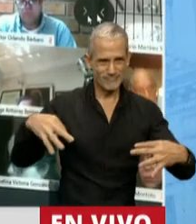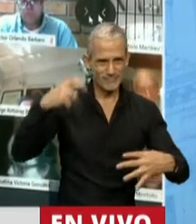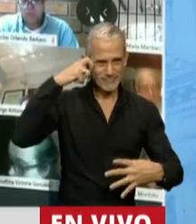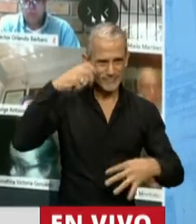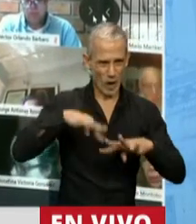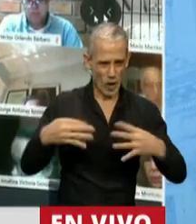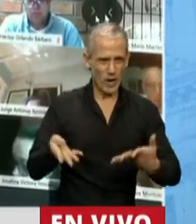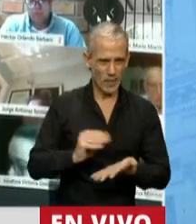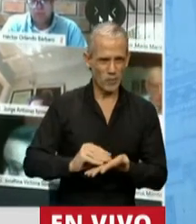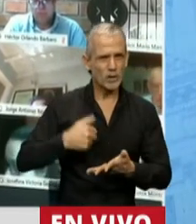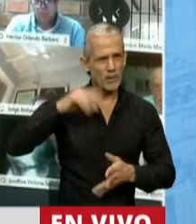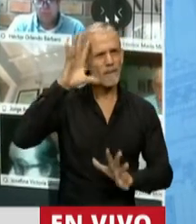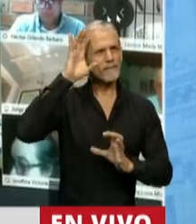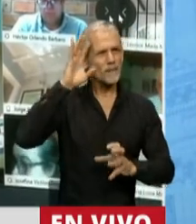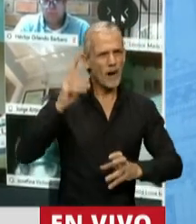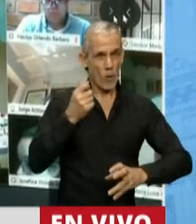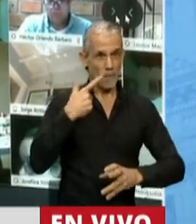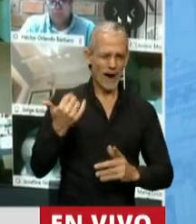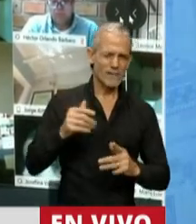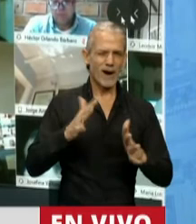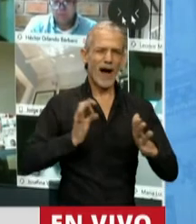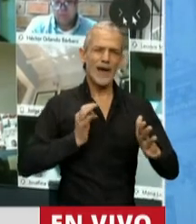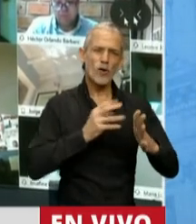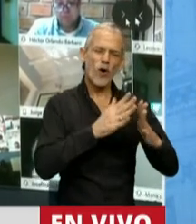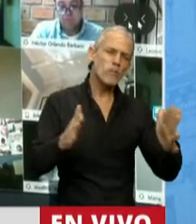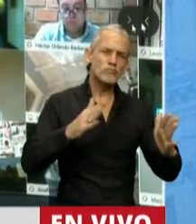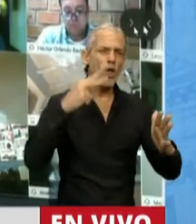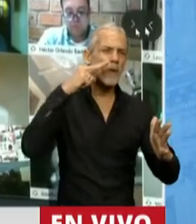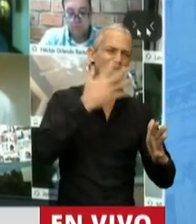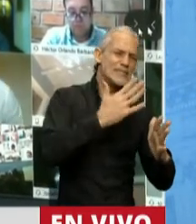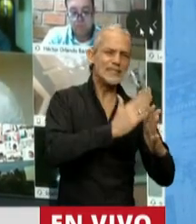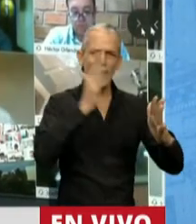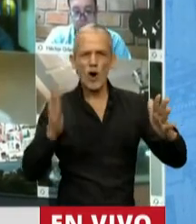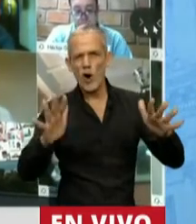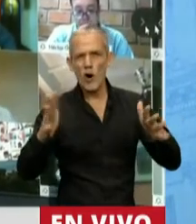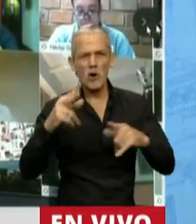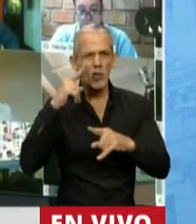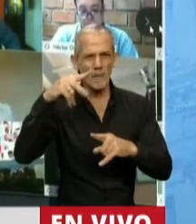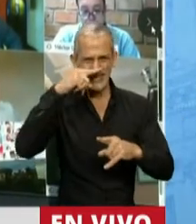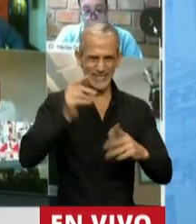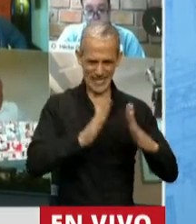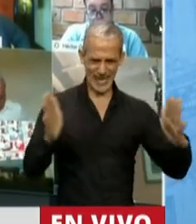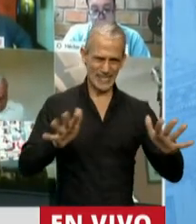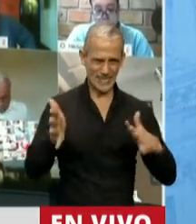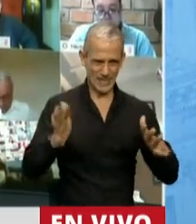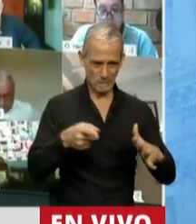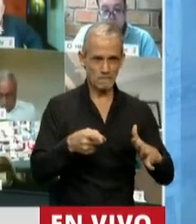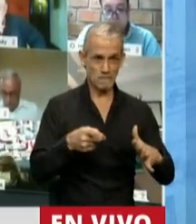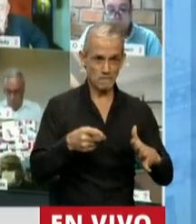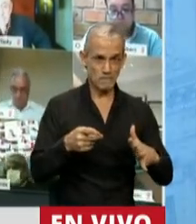Y recuerdo muy bien entre el 2005 y el 2007 la